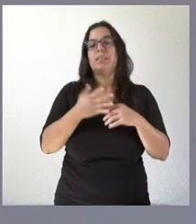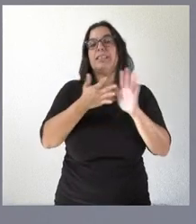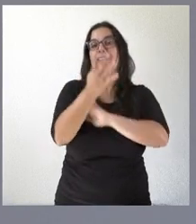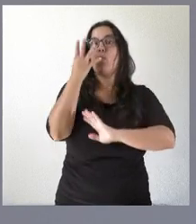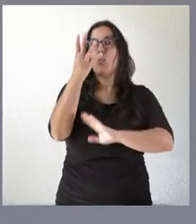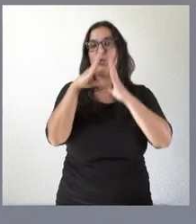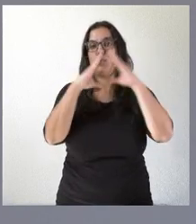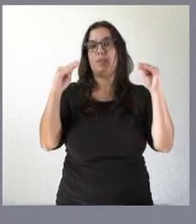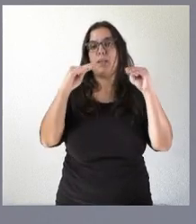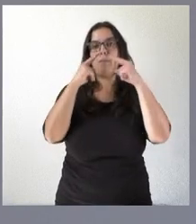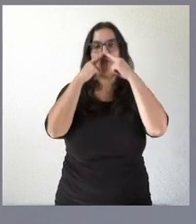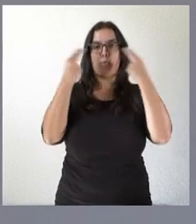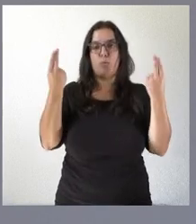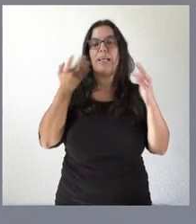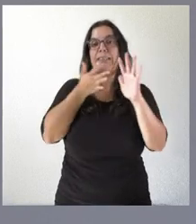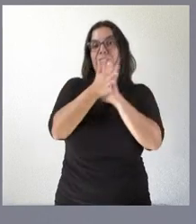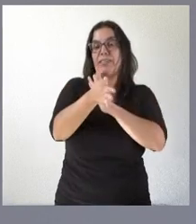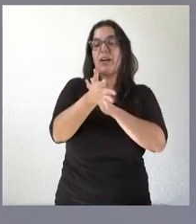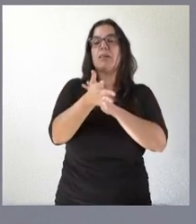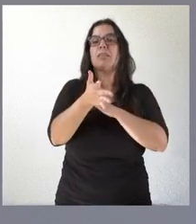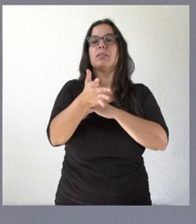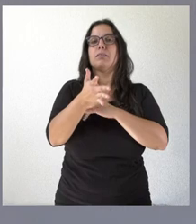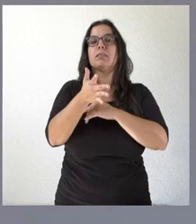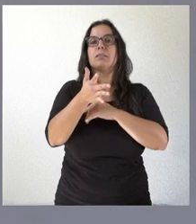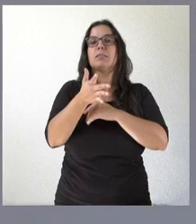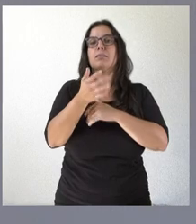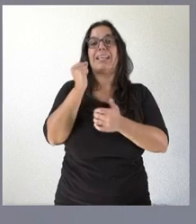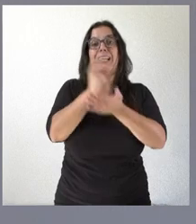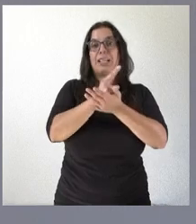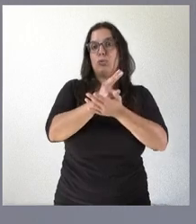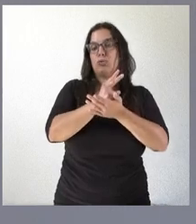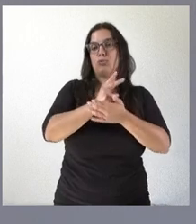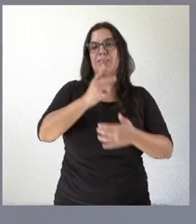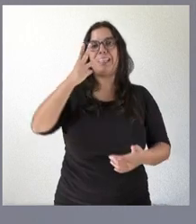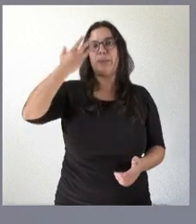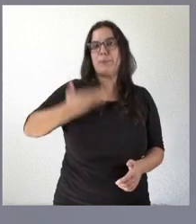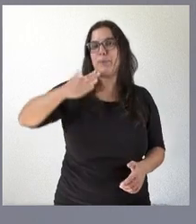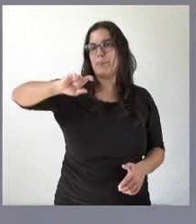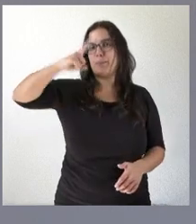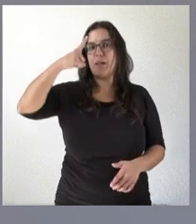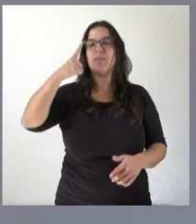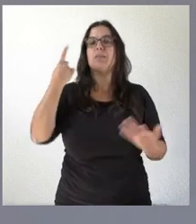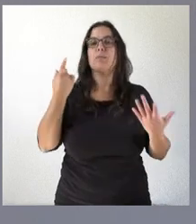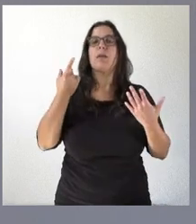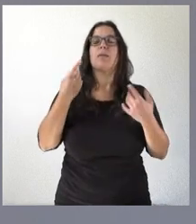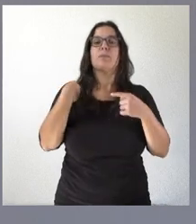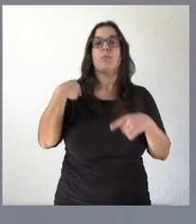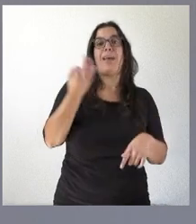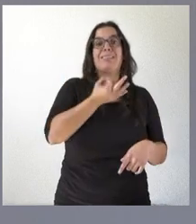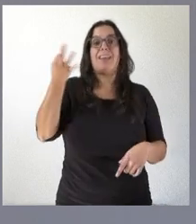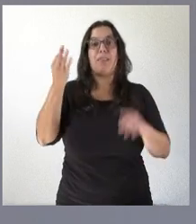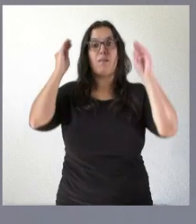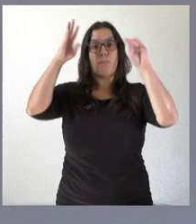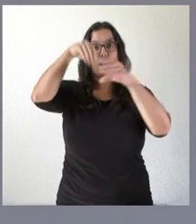públicas y se trata de que se aborden los tres grandes retos que tenemos planteados en la actualidad. Reforzar la excelencia de la